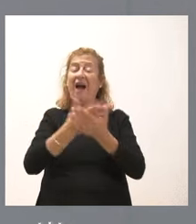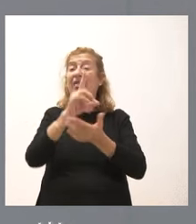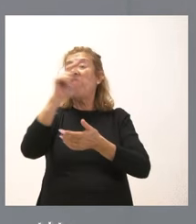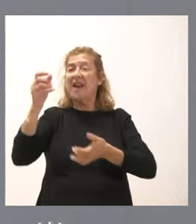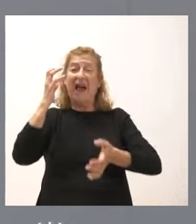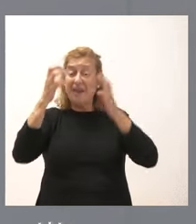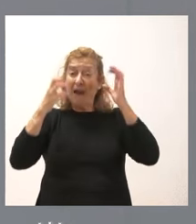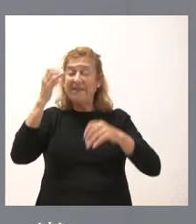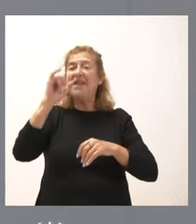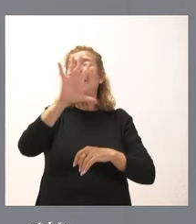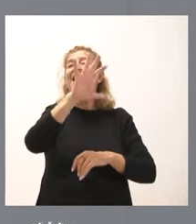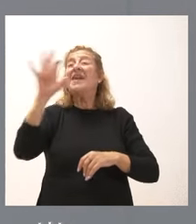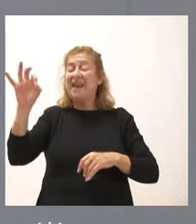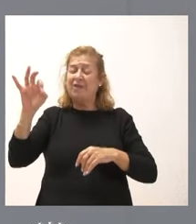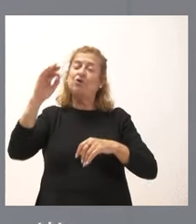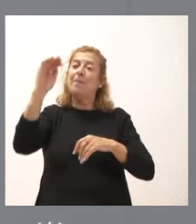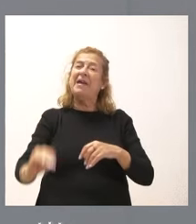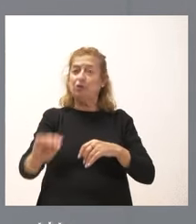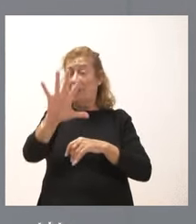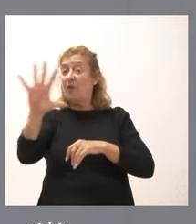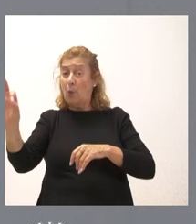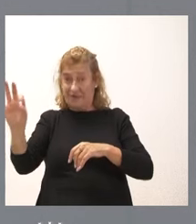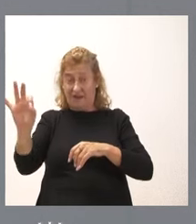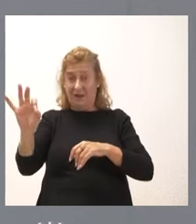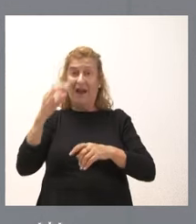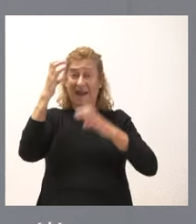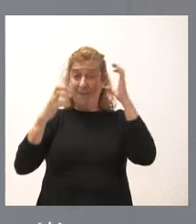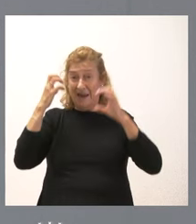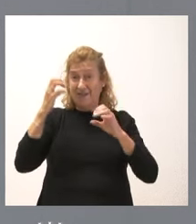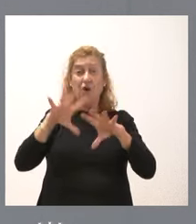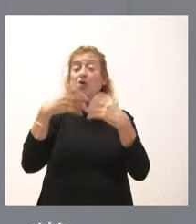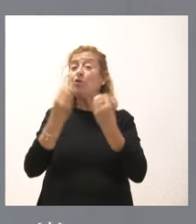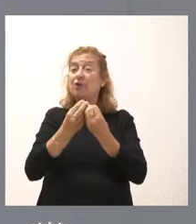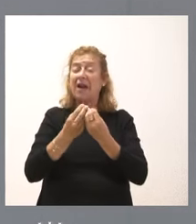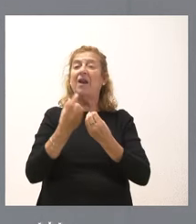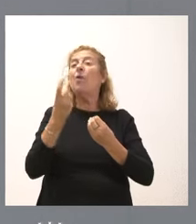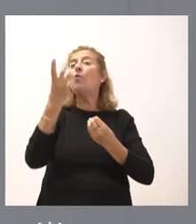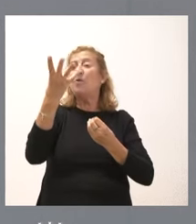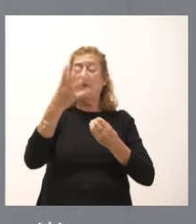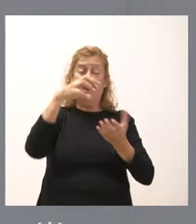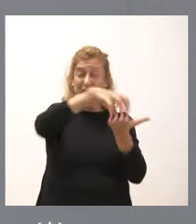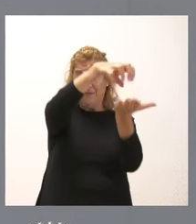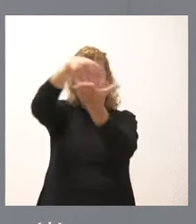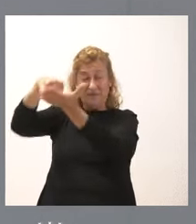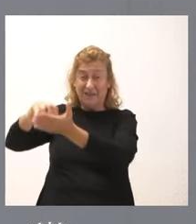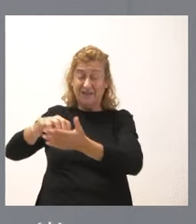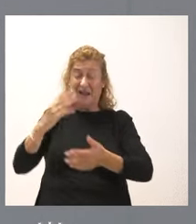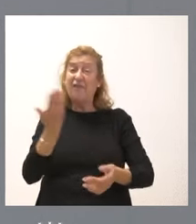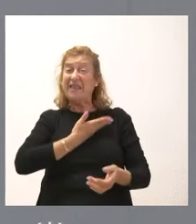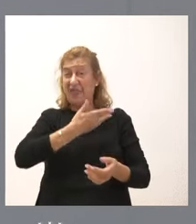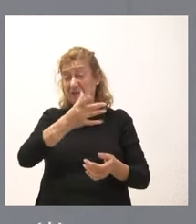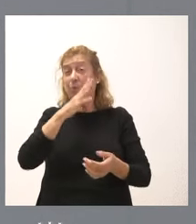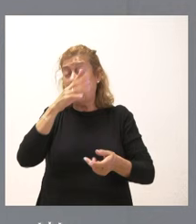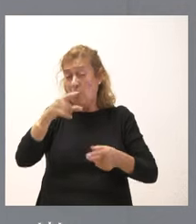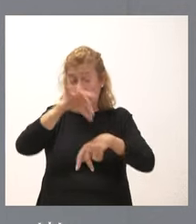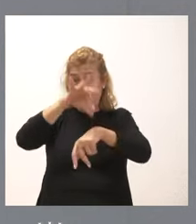y 500 euros en explotaciones de menos de 50 animales. En total, el número de explotaciones afectadas por la